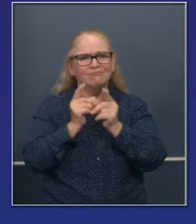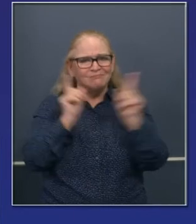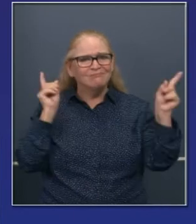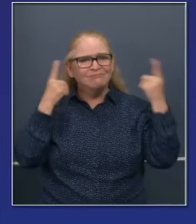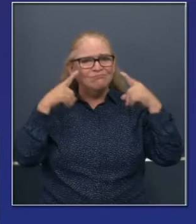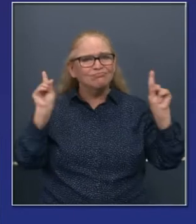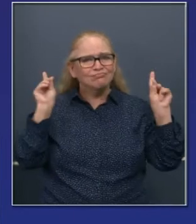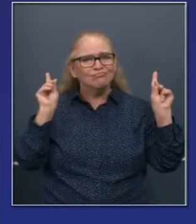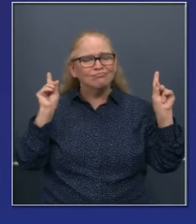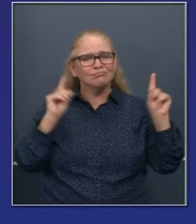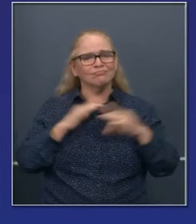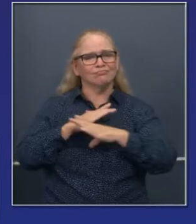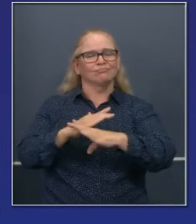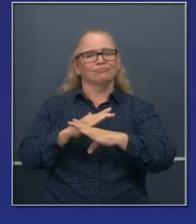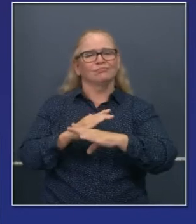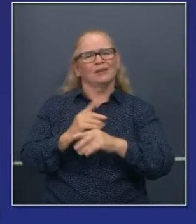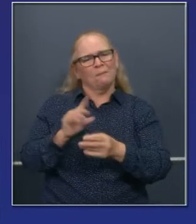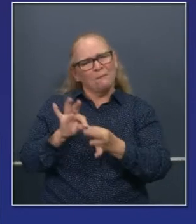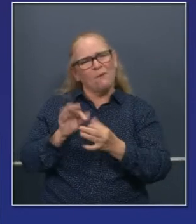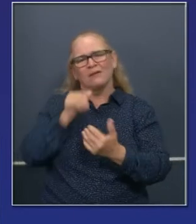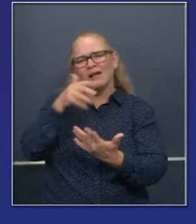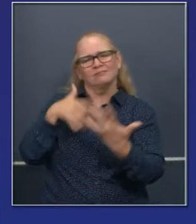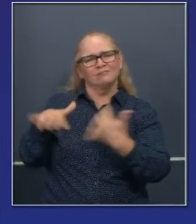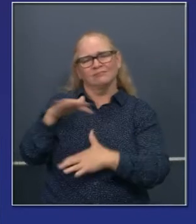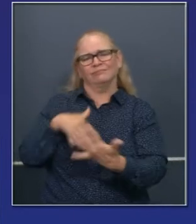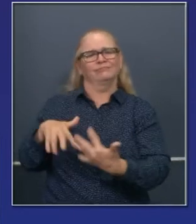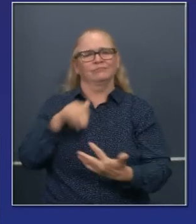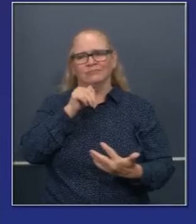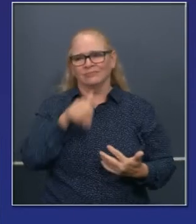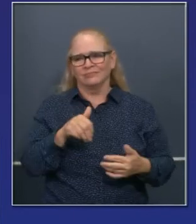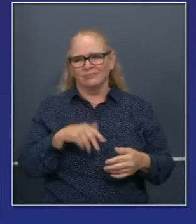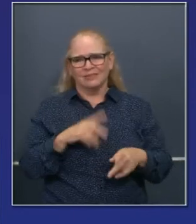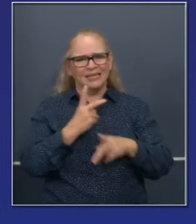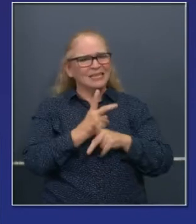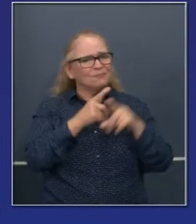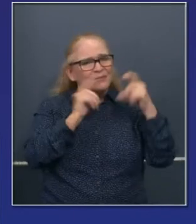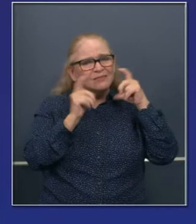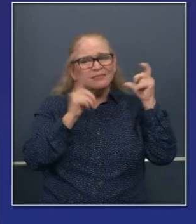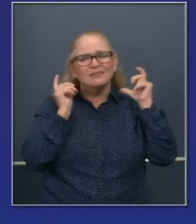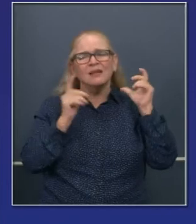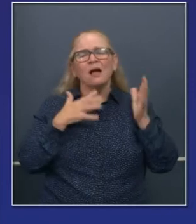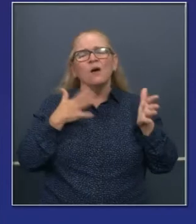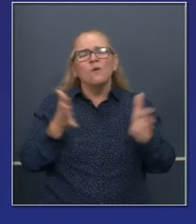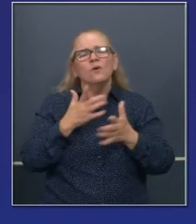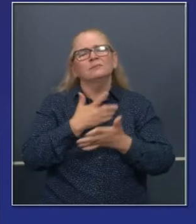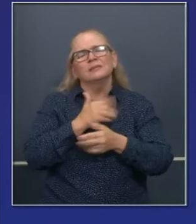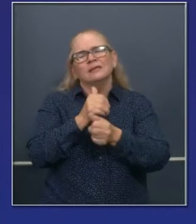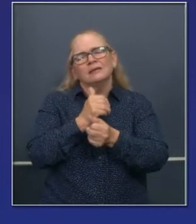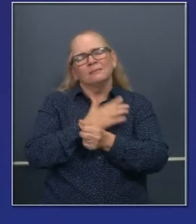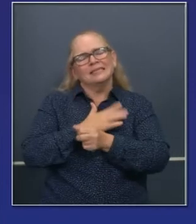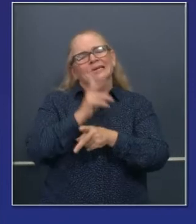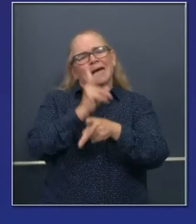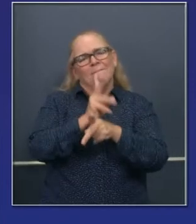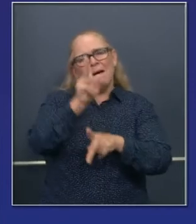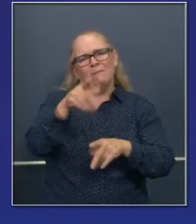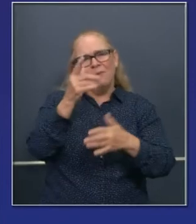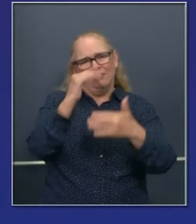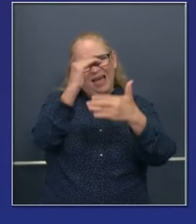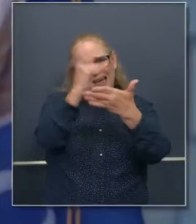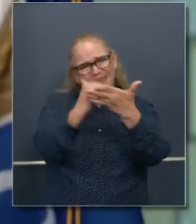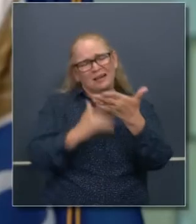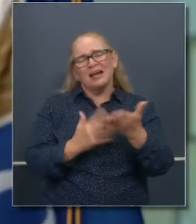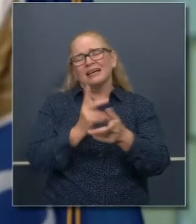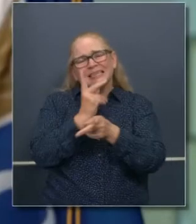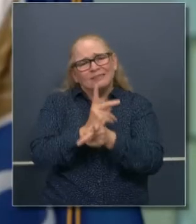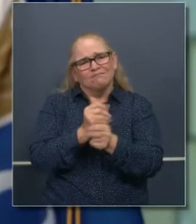farmacológica. Lávense las manos también. Eso también es muy importante. Pero lo más importante de todo es ponerse la mascarilla y les alentamos a que sigan haciendo eso.